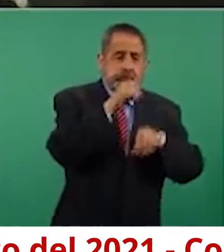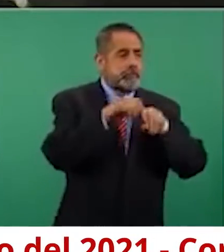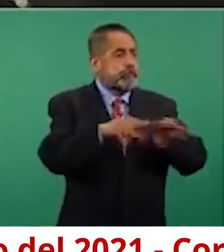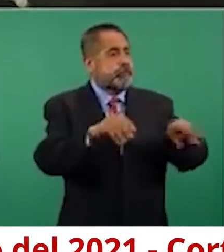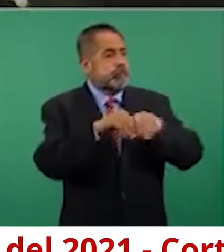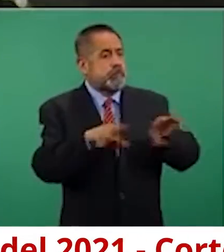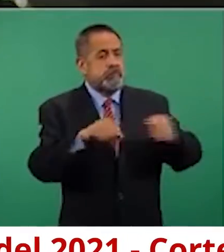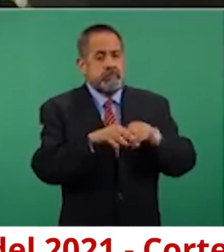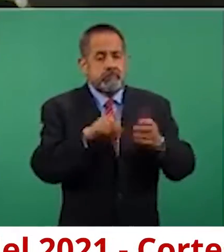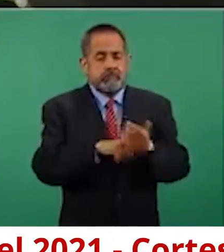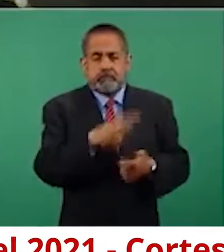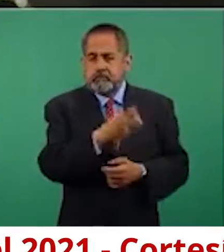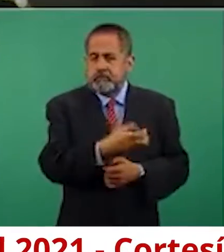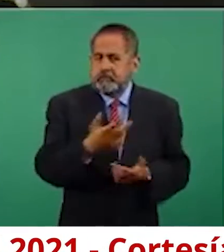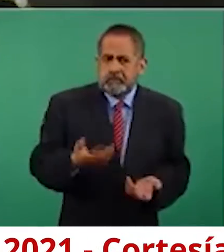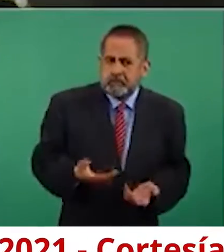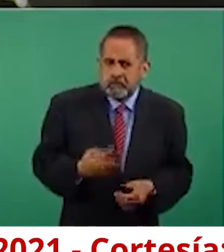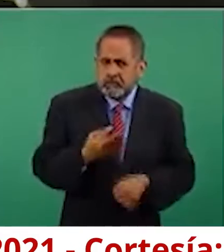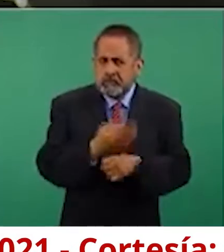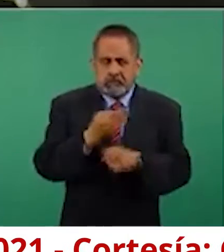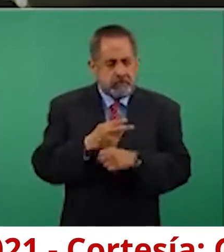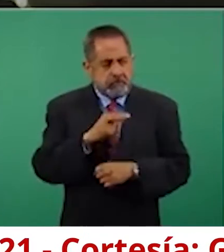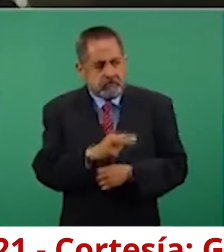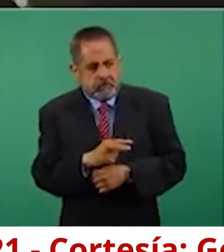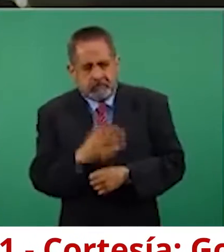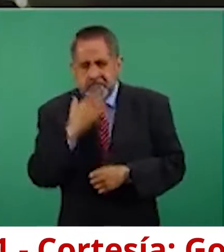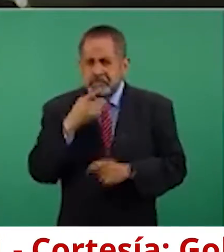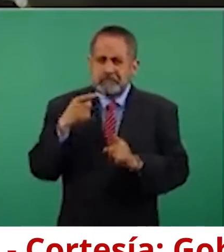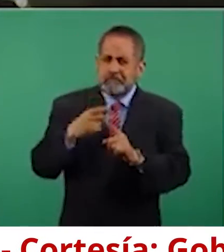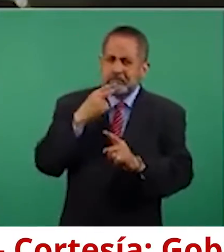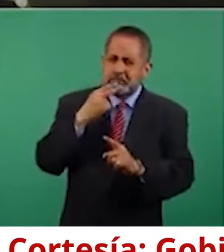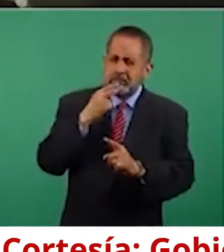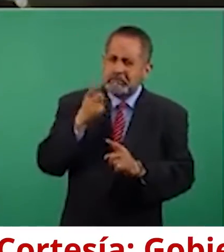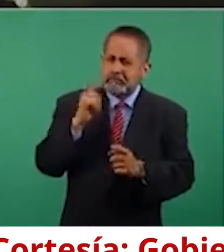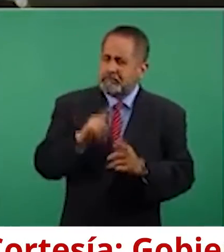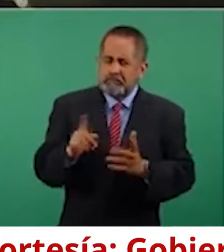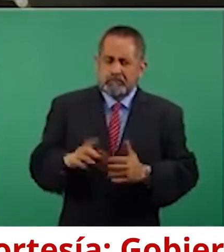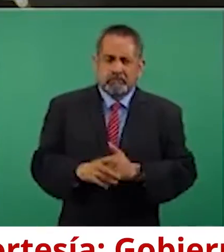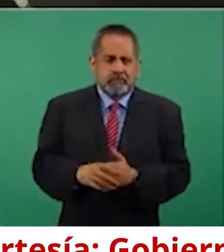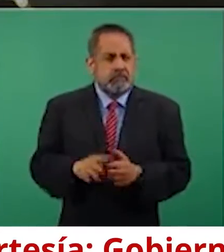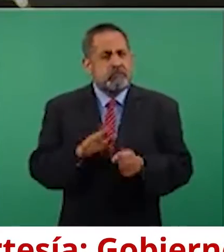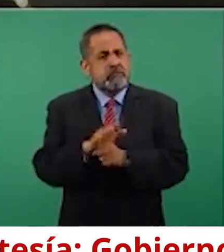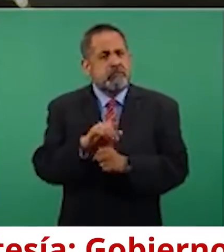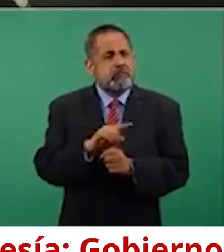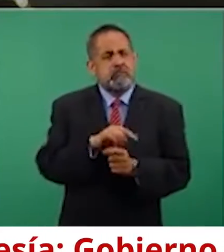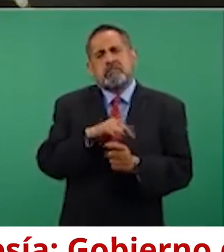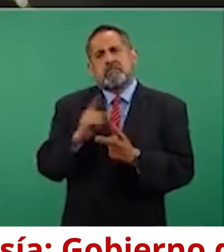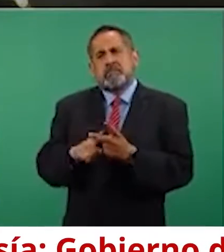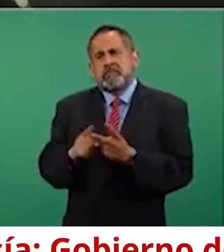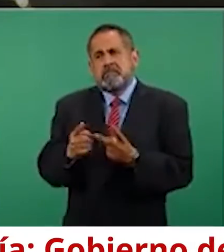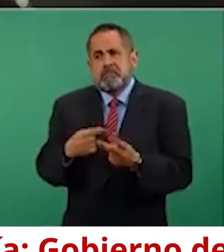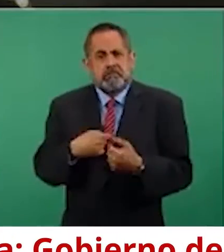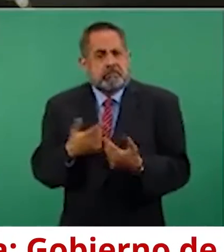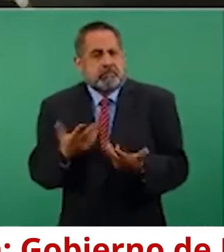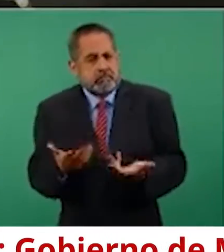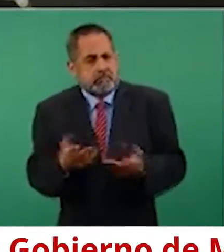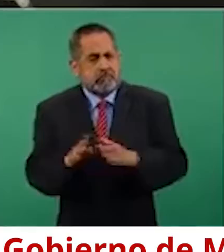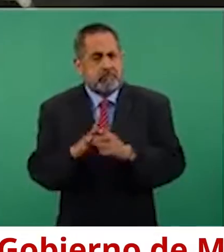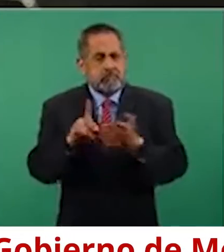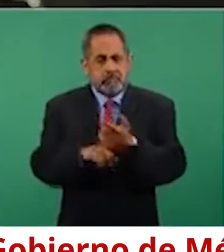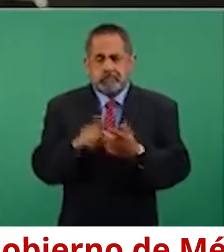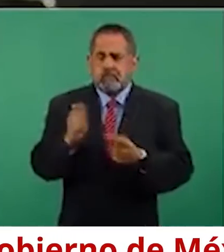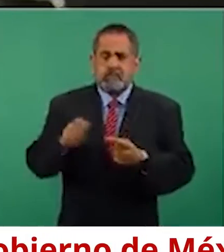hasta ahorita ese tipo de campañas no parece que tuvieran mucho efecto. Entonces, ¿cuál sería o qué sería lo que está